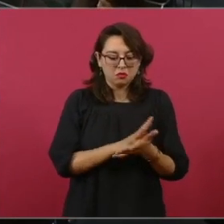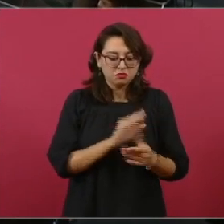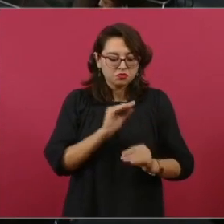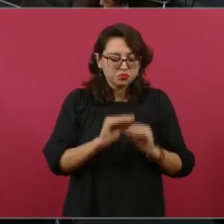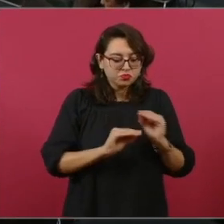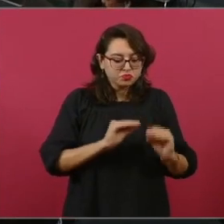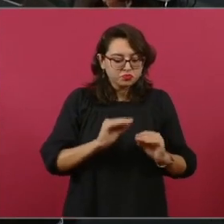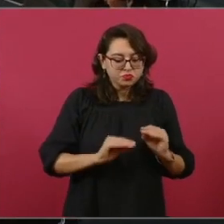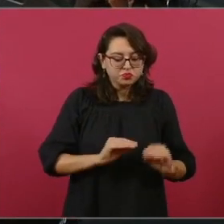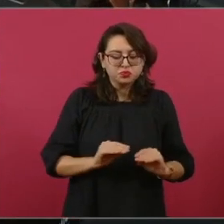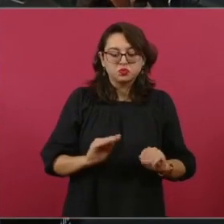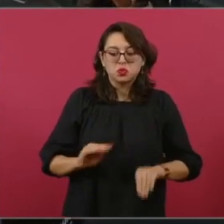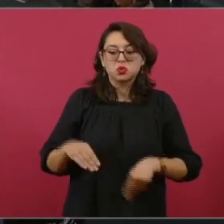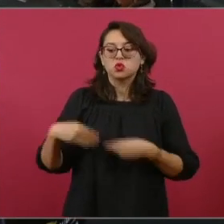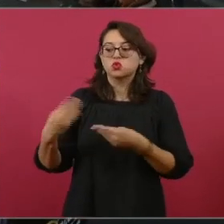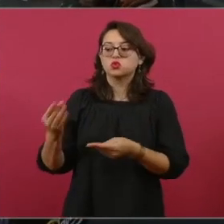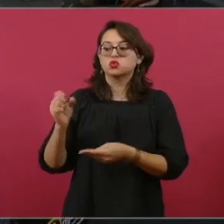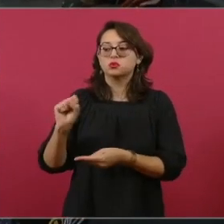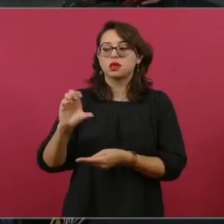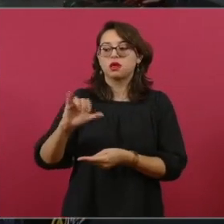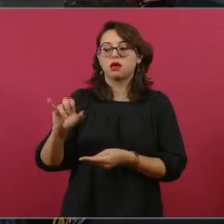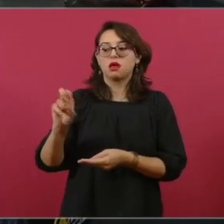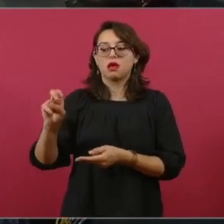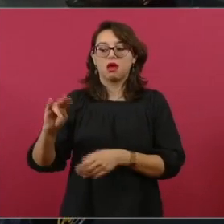haciendo esa denuncia.